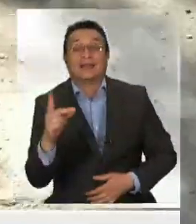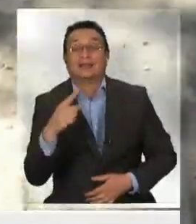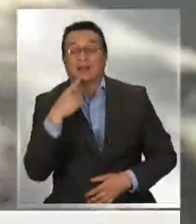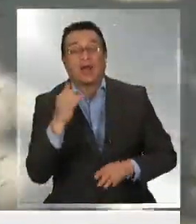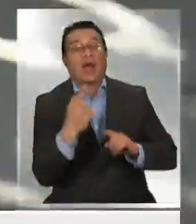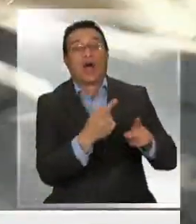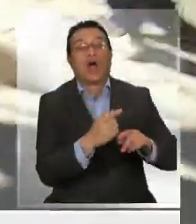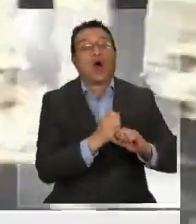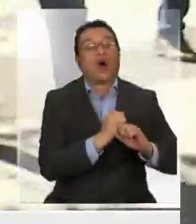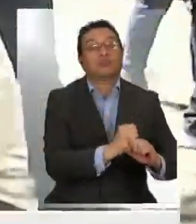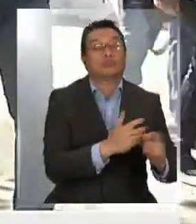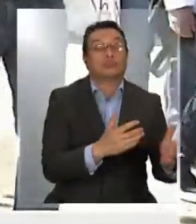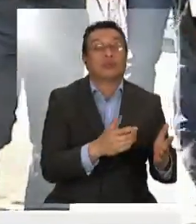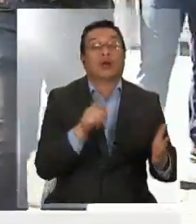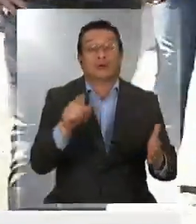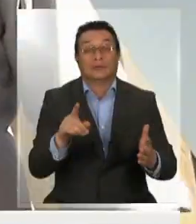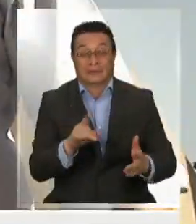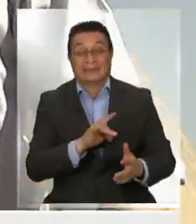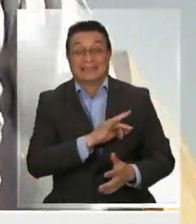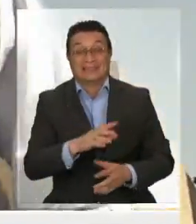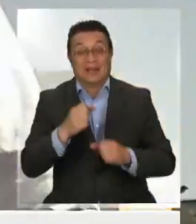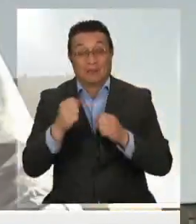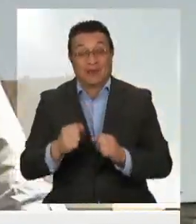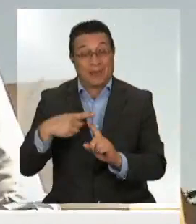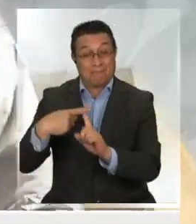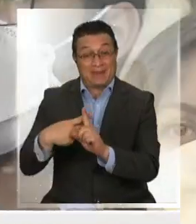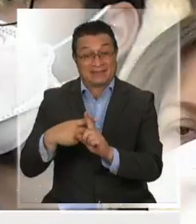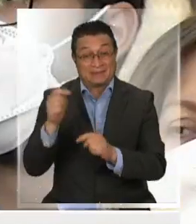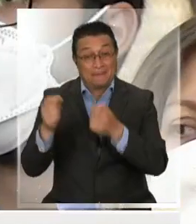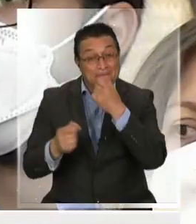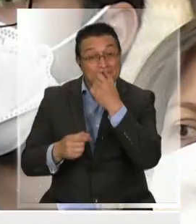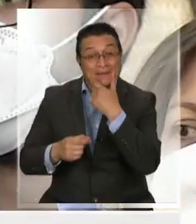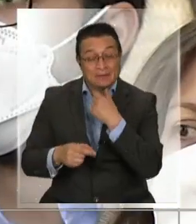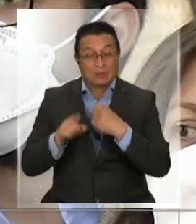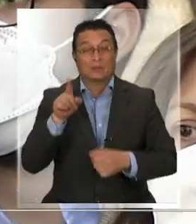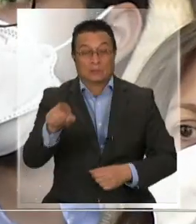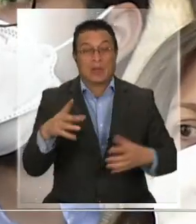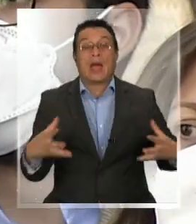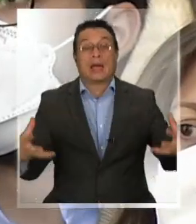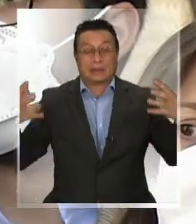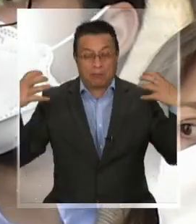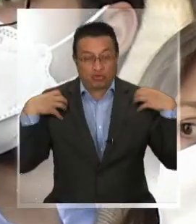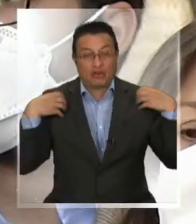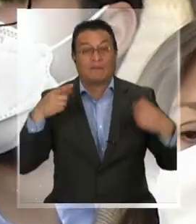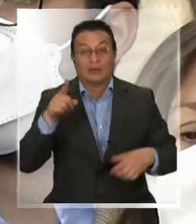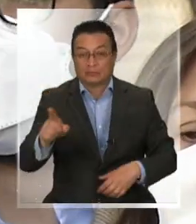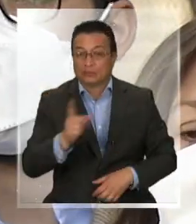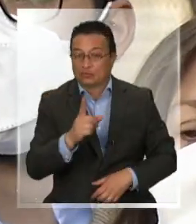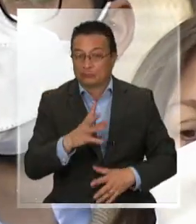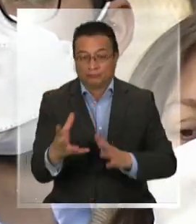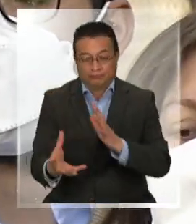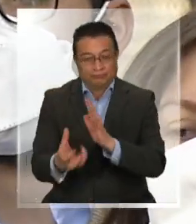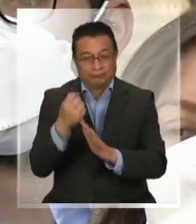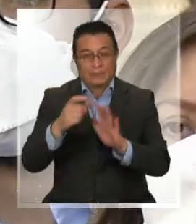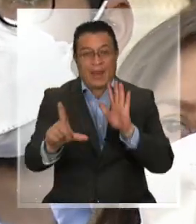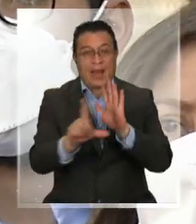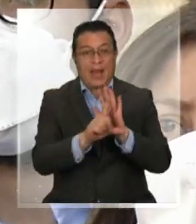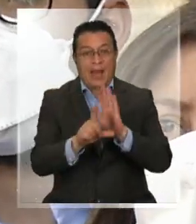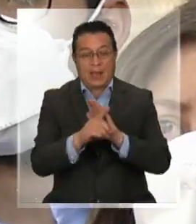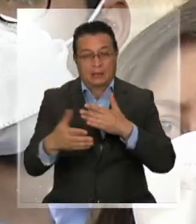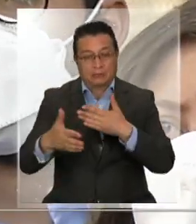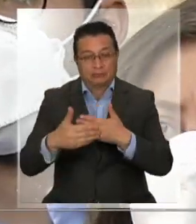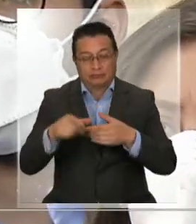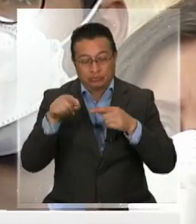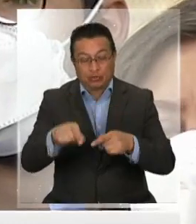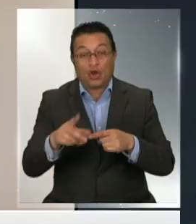oposición. Tanto así que la carta de Chile Podemos más, Sebastián Sichel. Son responsables de no haber sacado y retirado la ley de indulto antes